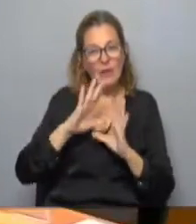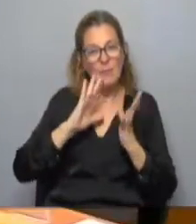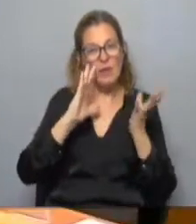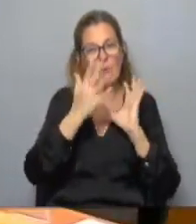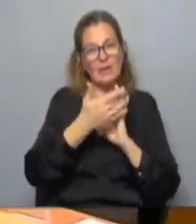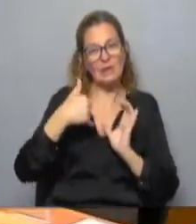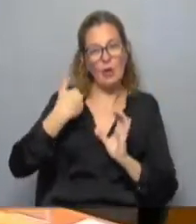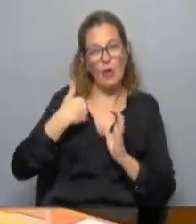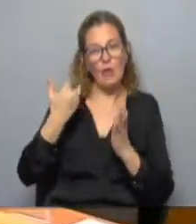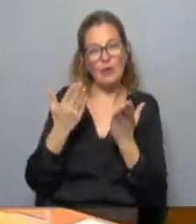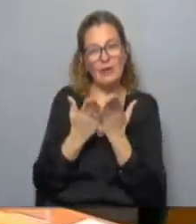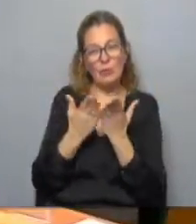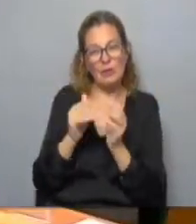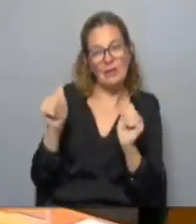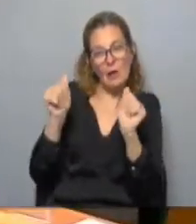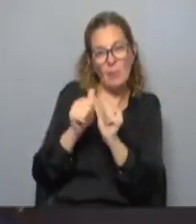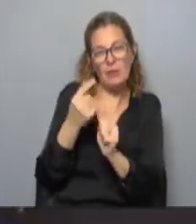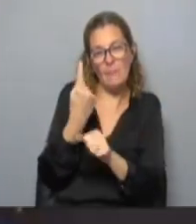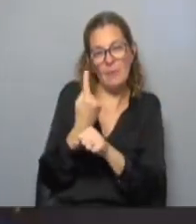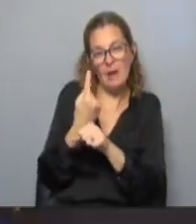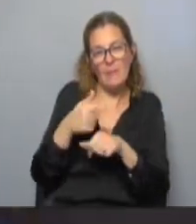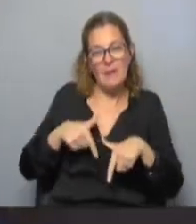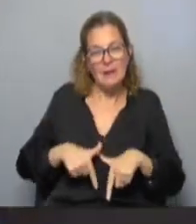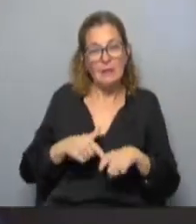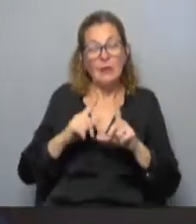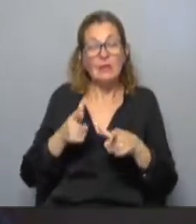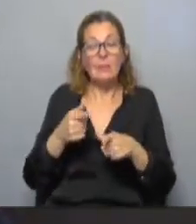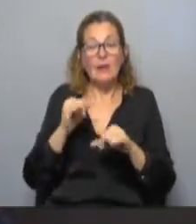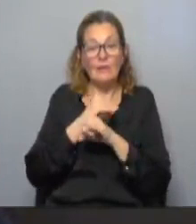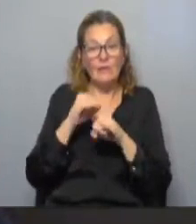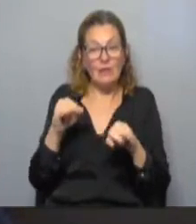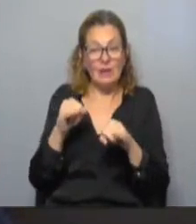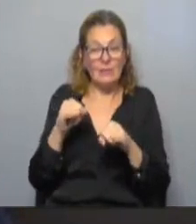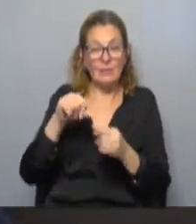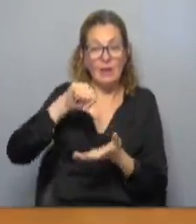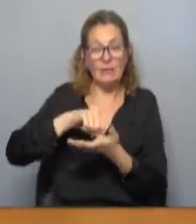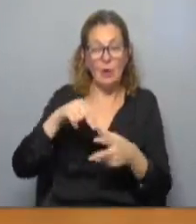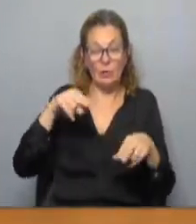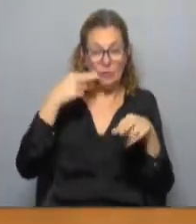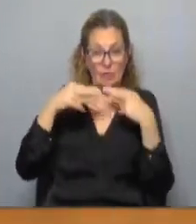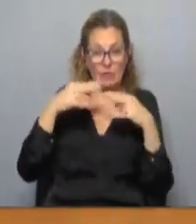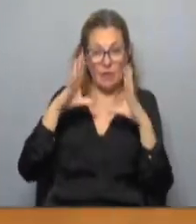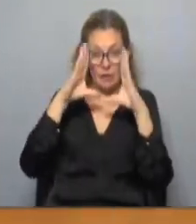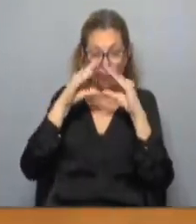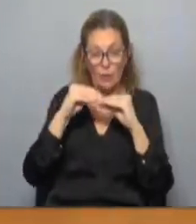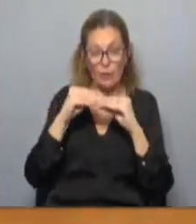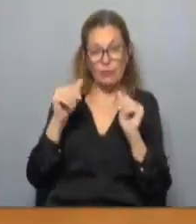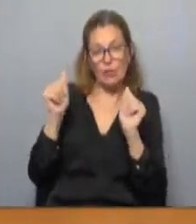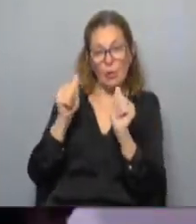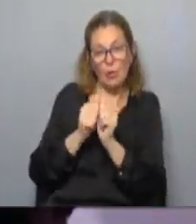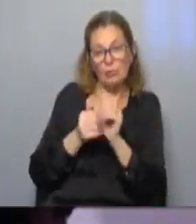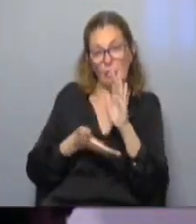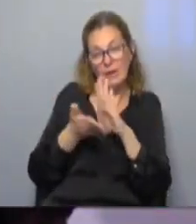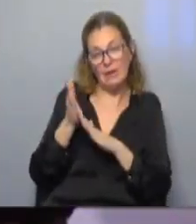con jóvenes estudiantes acompañado del primer ministro y cerrará su gira por el país con una cena formal junto a Trudeau para luego partir